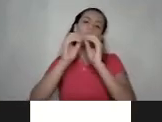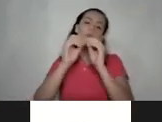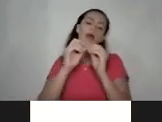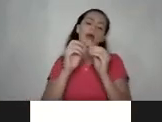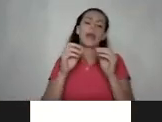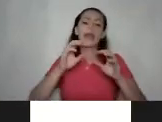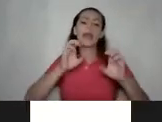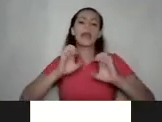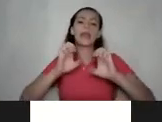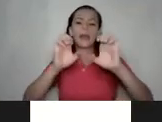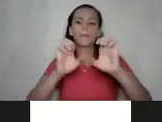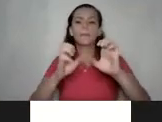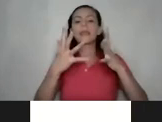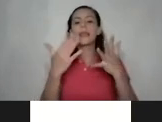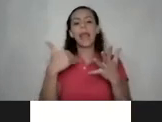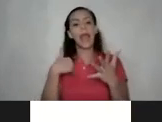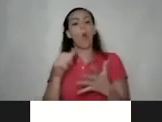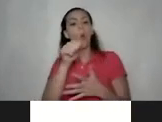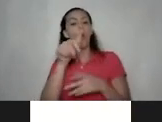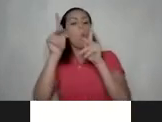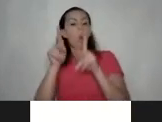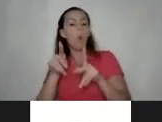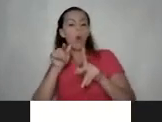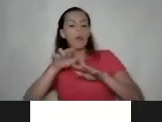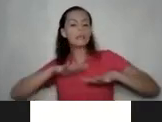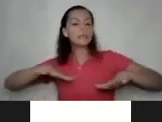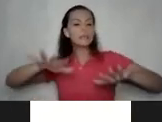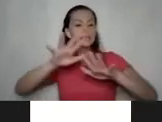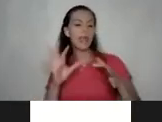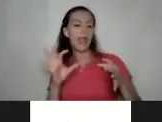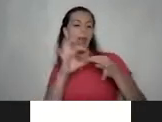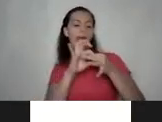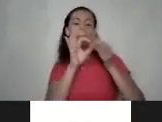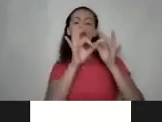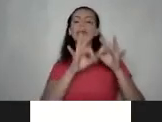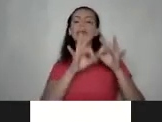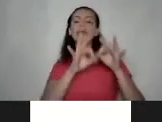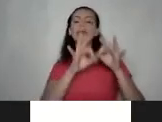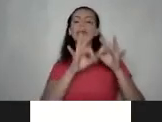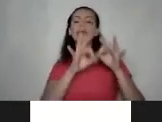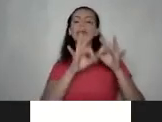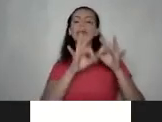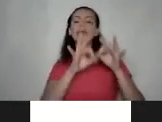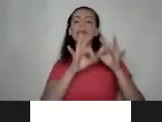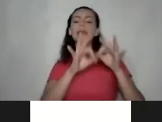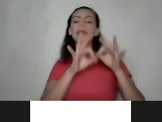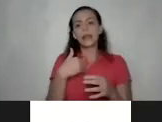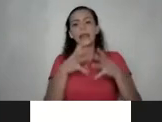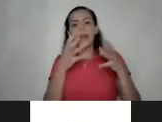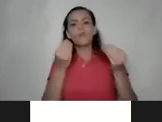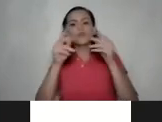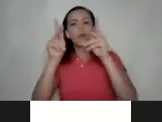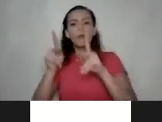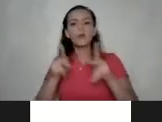esas personas o esos espacios aliados importantes que tengan una incidencia real en bastantes personas para poder mover